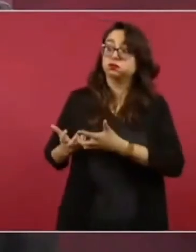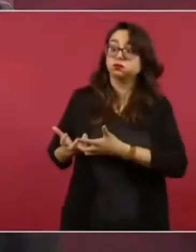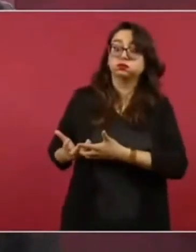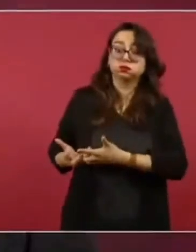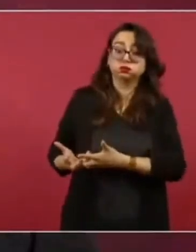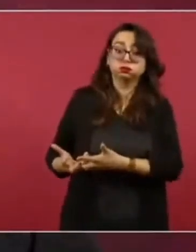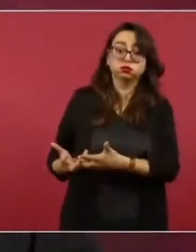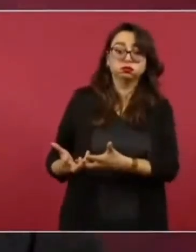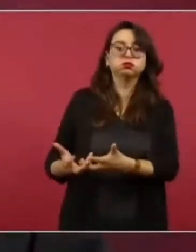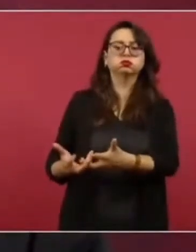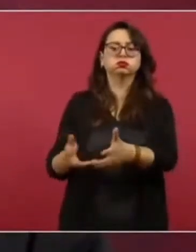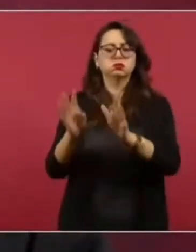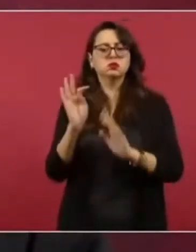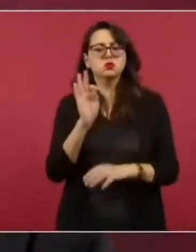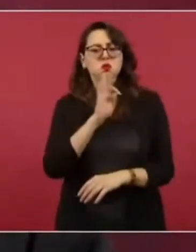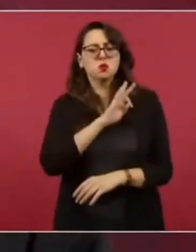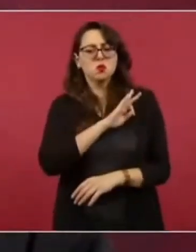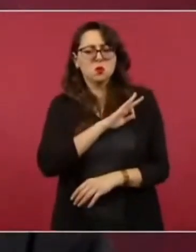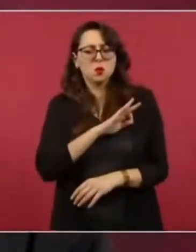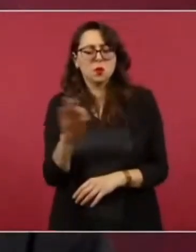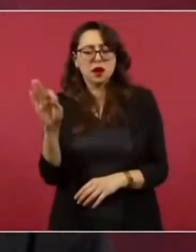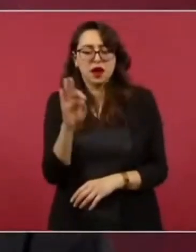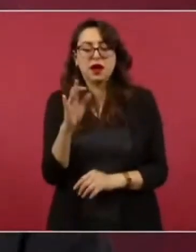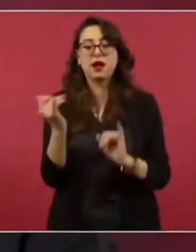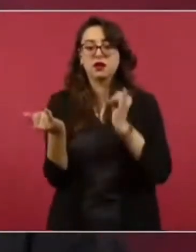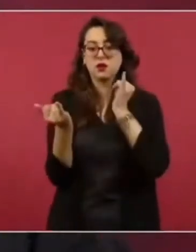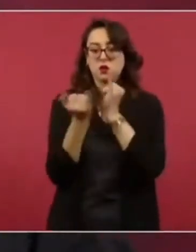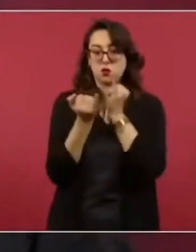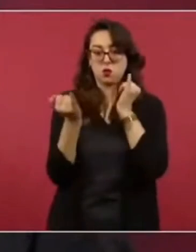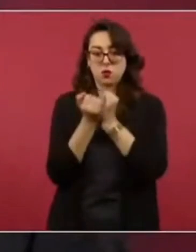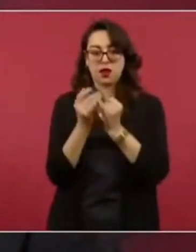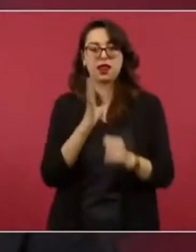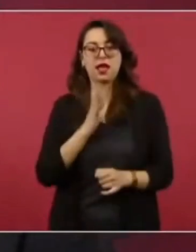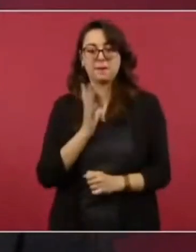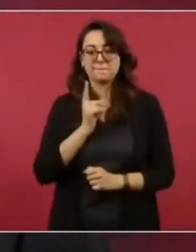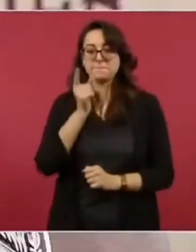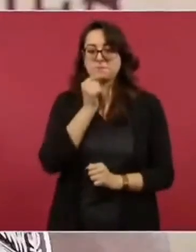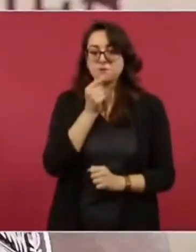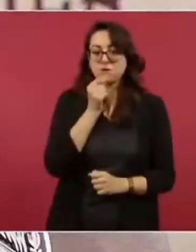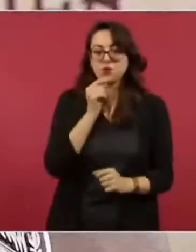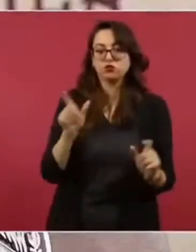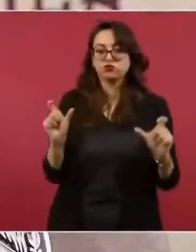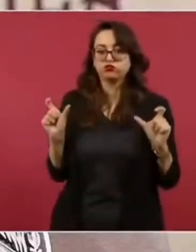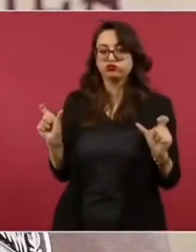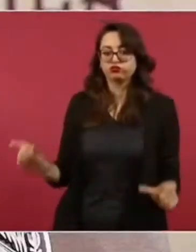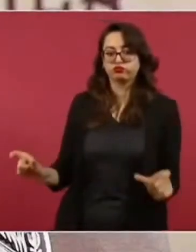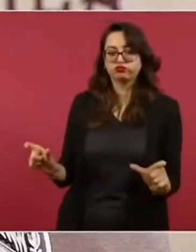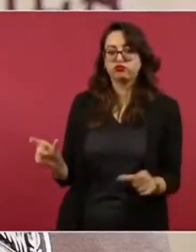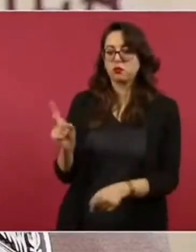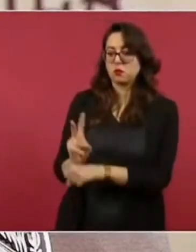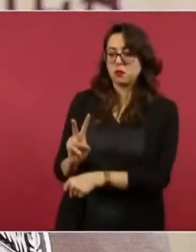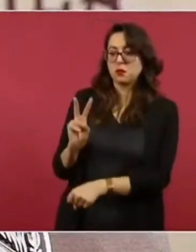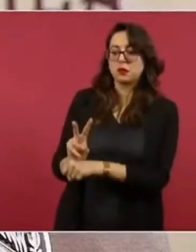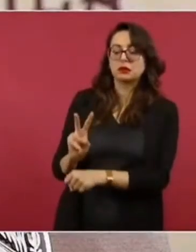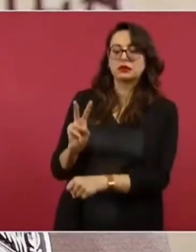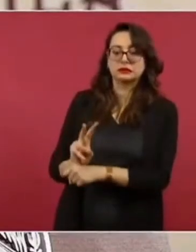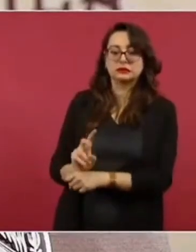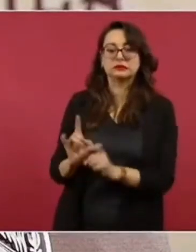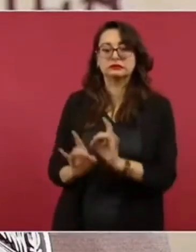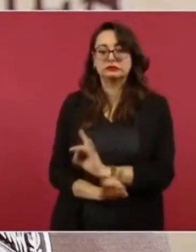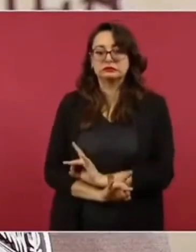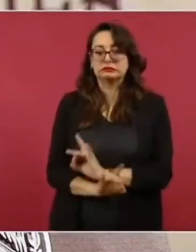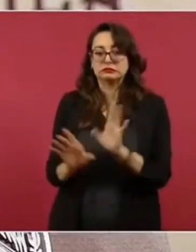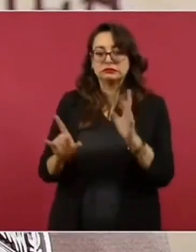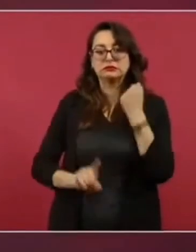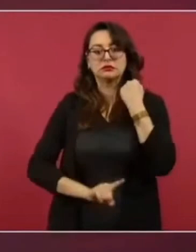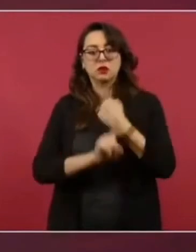digamos que elementos de seguridad custodian para evitar algún contratiempo el